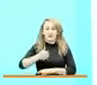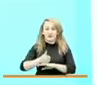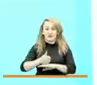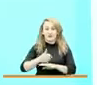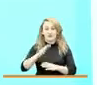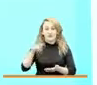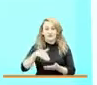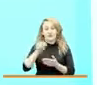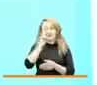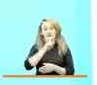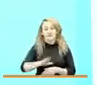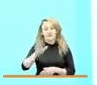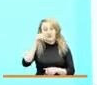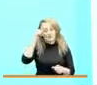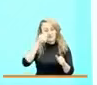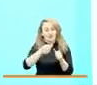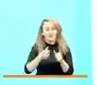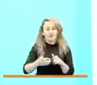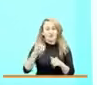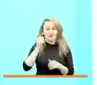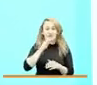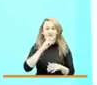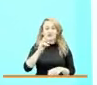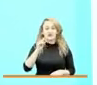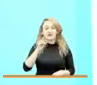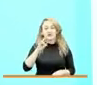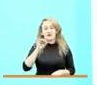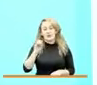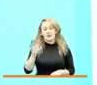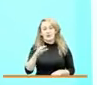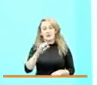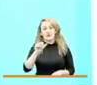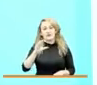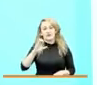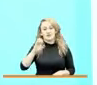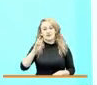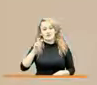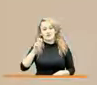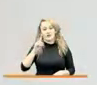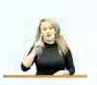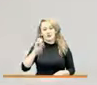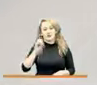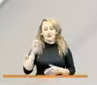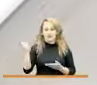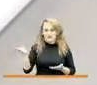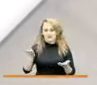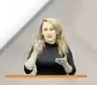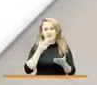Centro Nacional de Memoria Histórica, Darío Acevedo. Profesor, muy buenas tardes. Adelante.